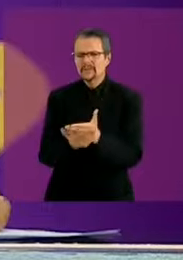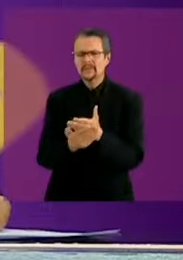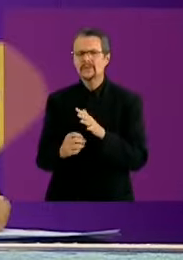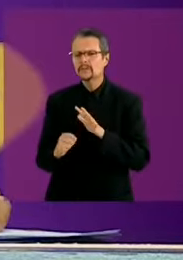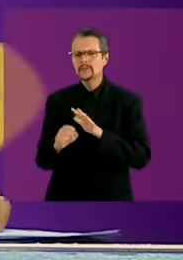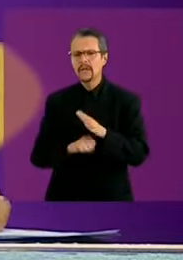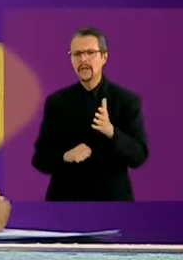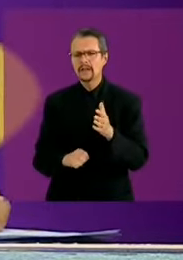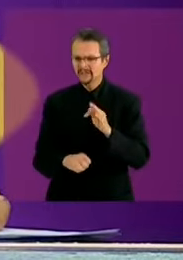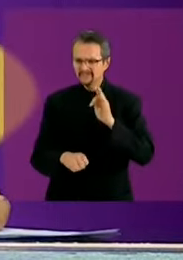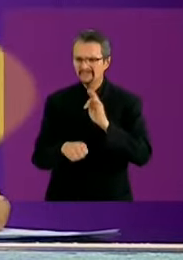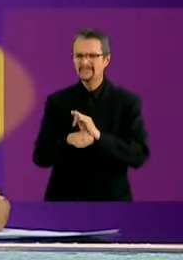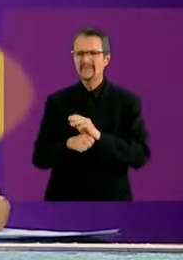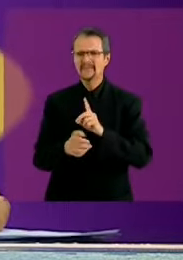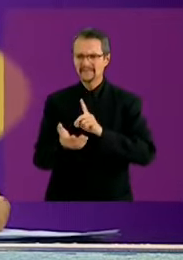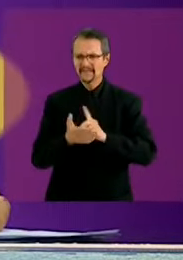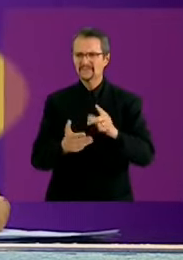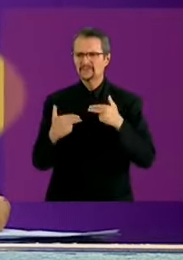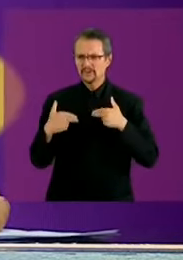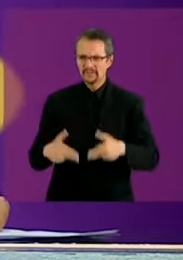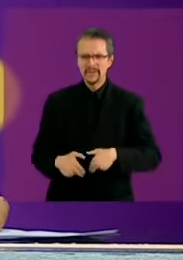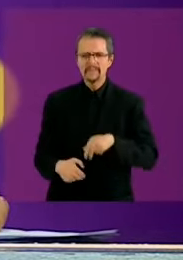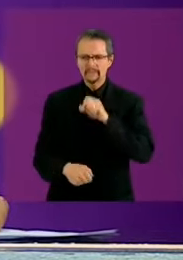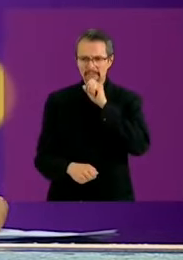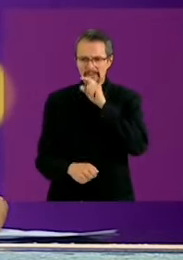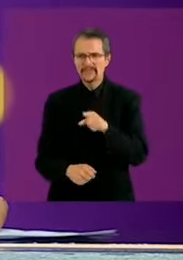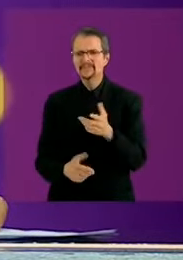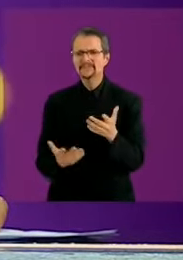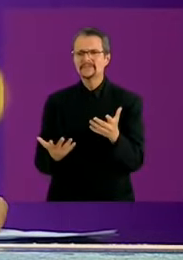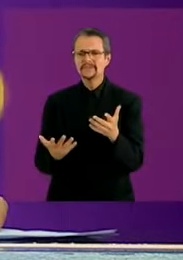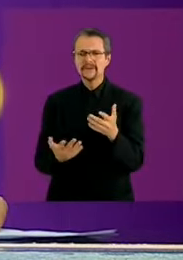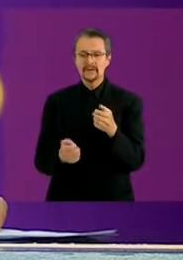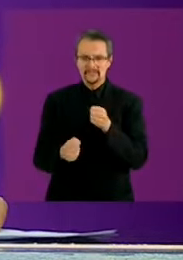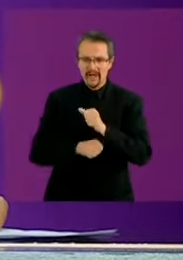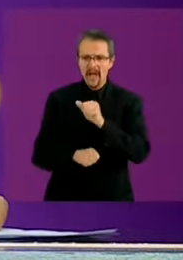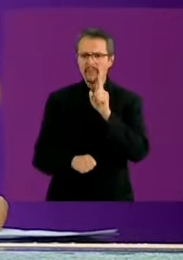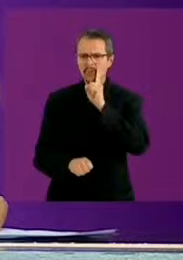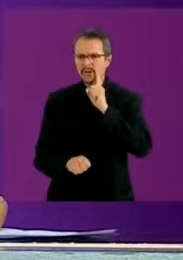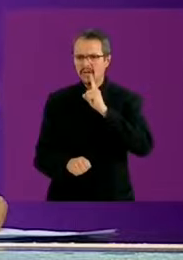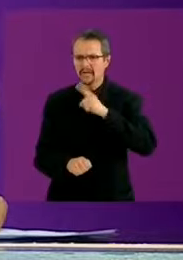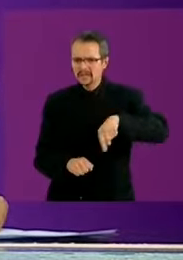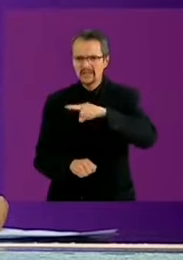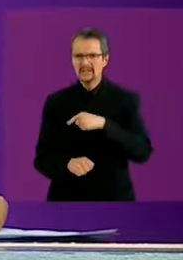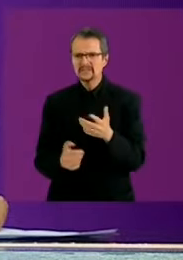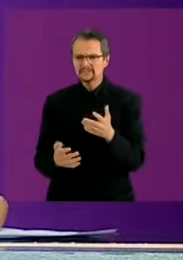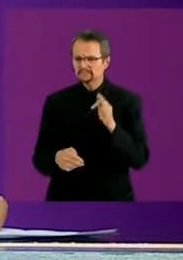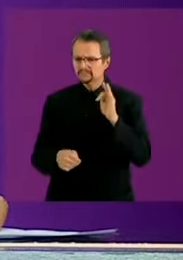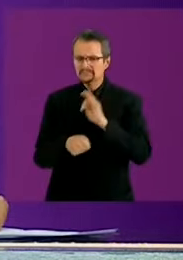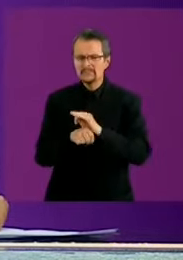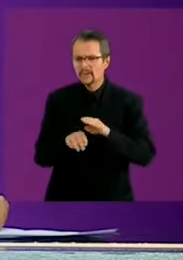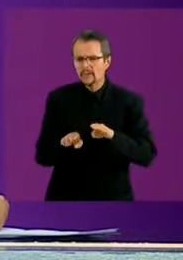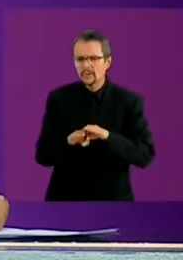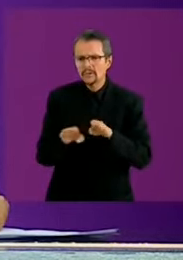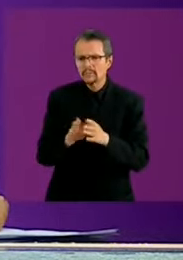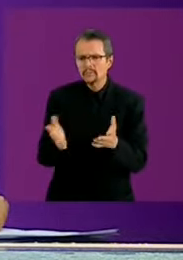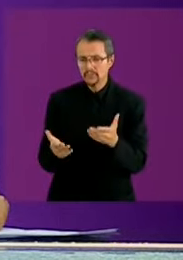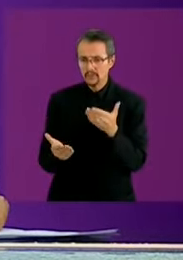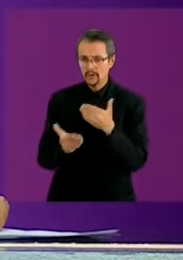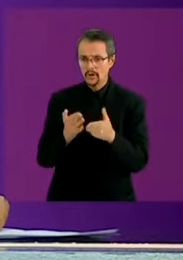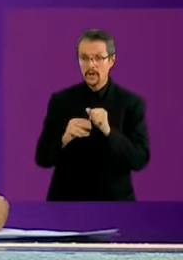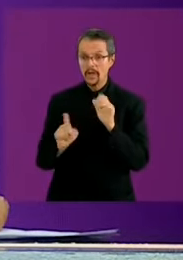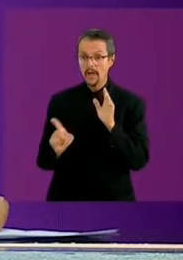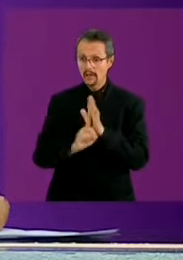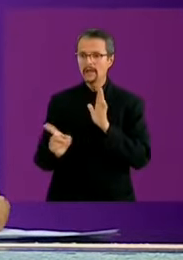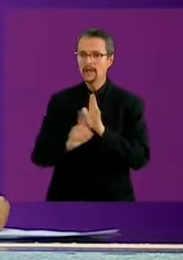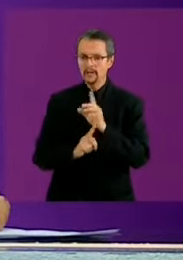va a realizar para atender las violencias contra las mujeres si las alertas de violencia de género no han funcionado si